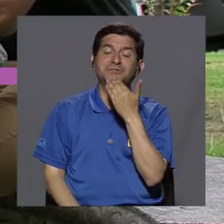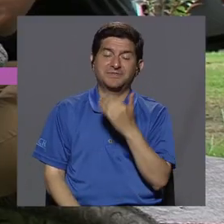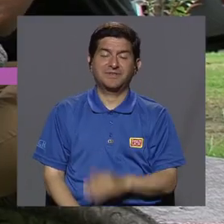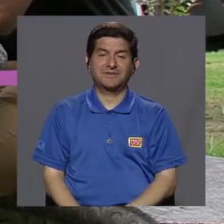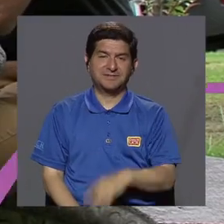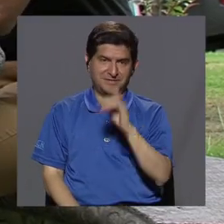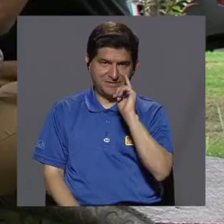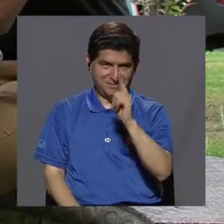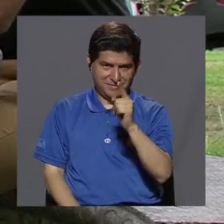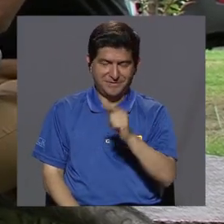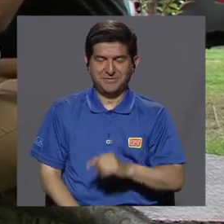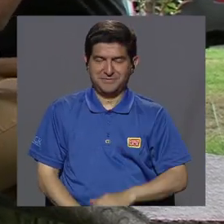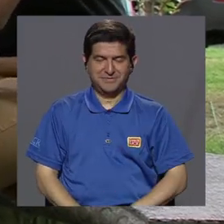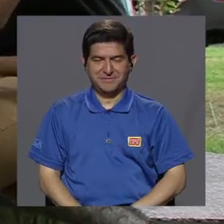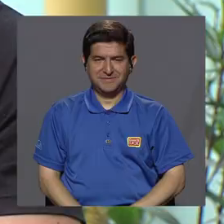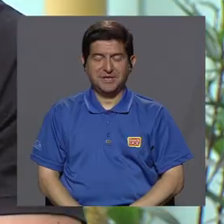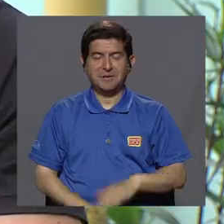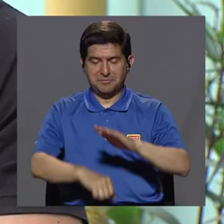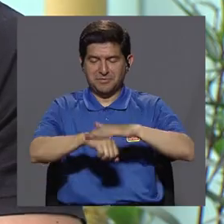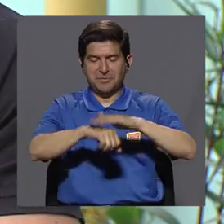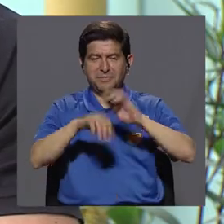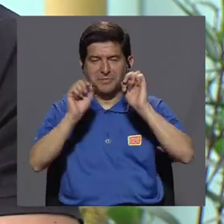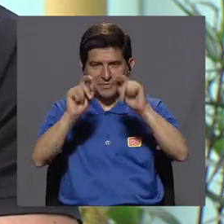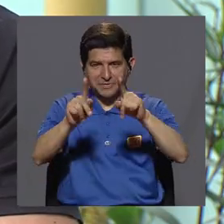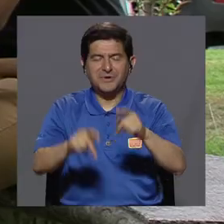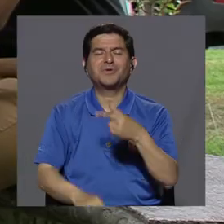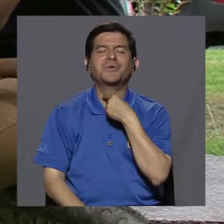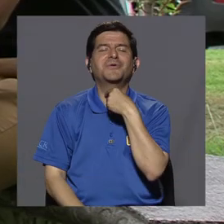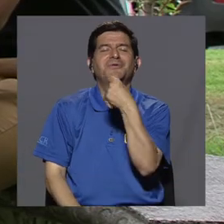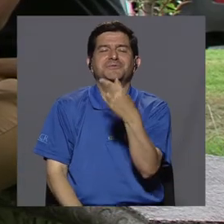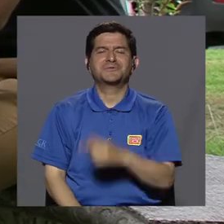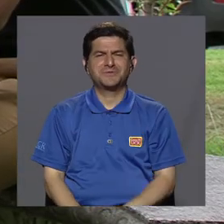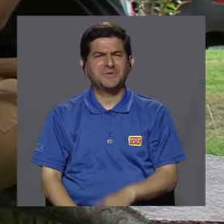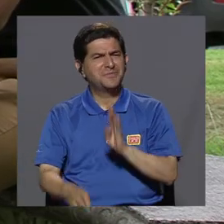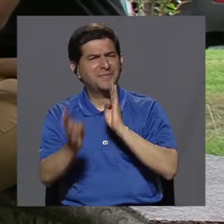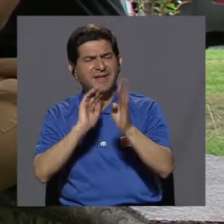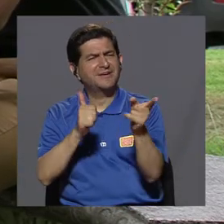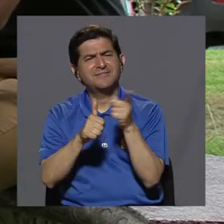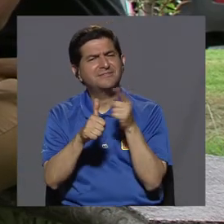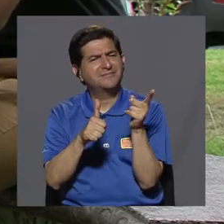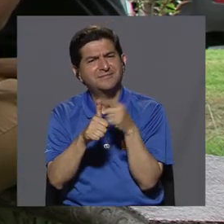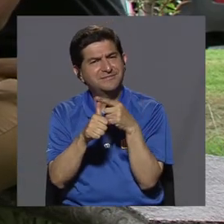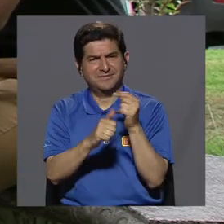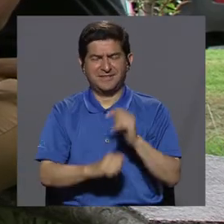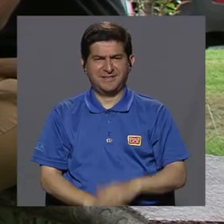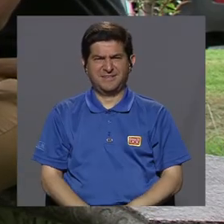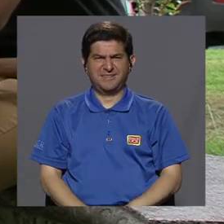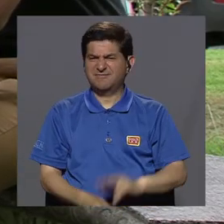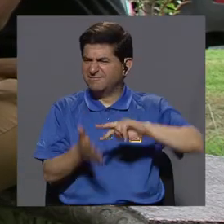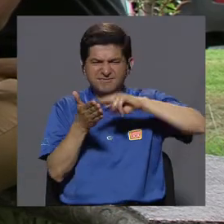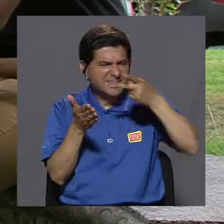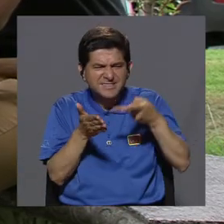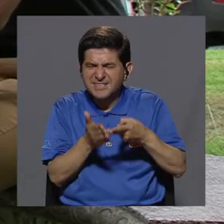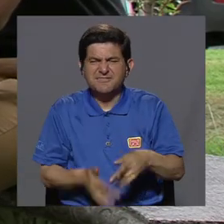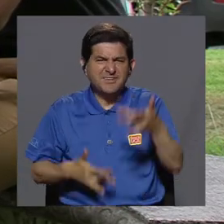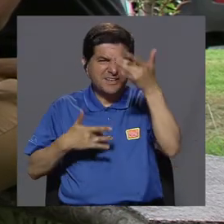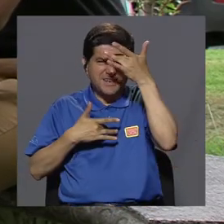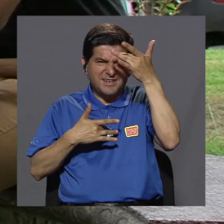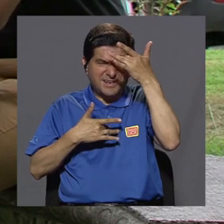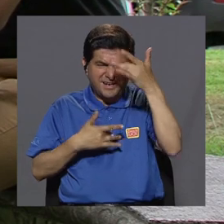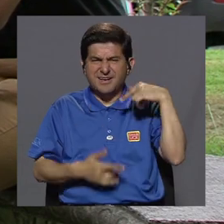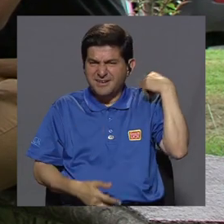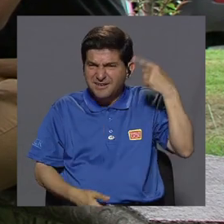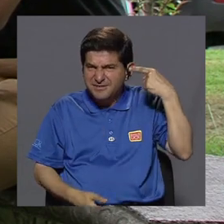gracias Gabriela por el espacio. Con mucho gusto. Hablemos tal vez primero acerca de qué nos referimos cuando hablamos de enfermedades